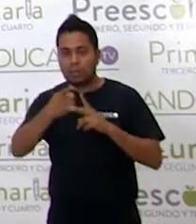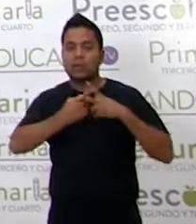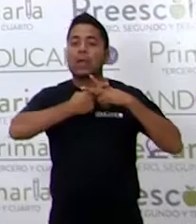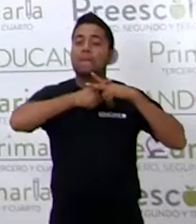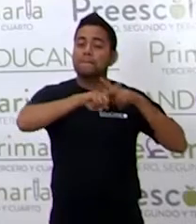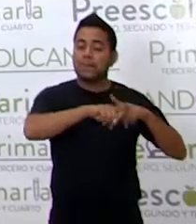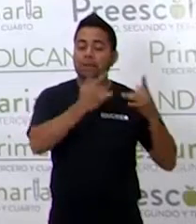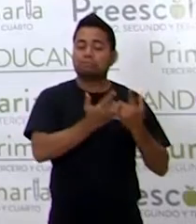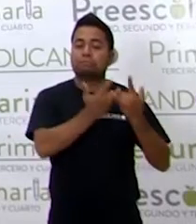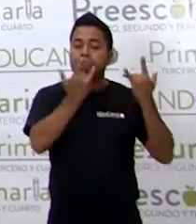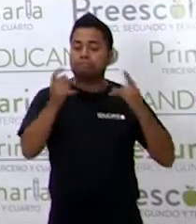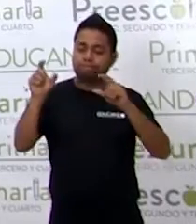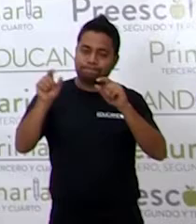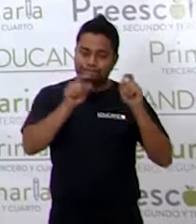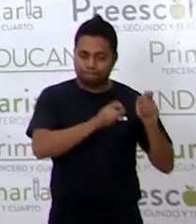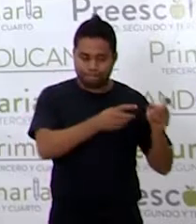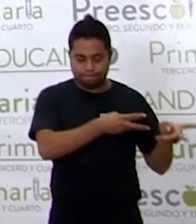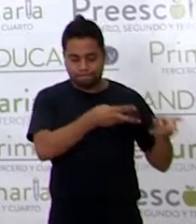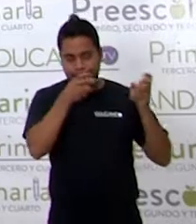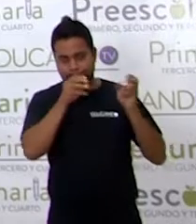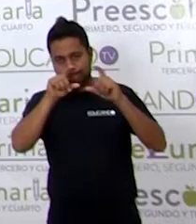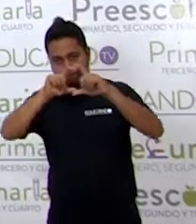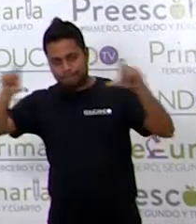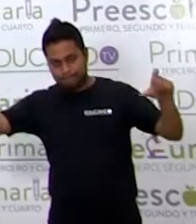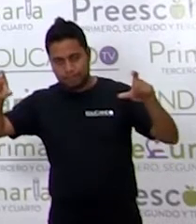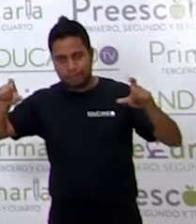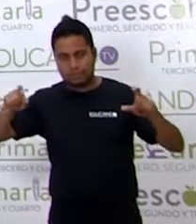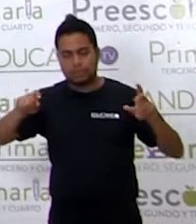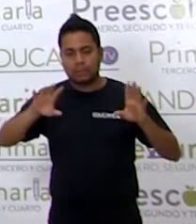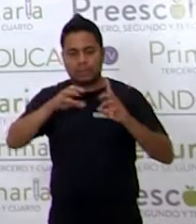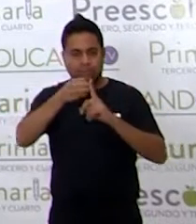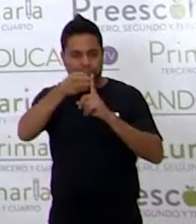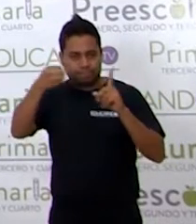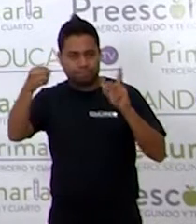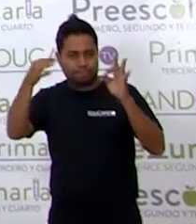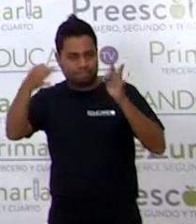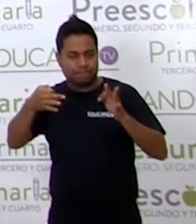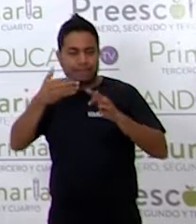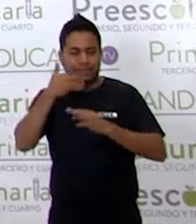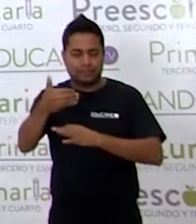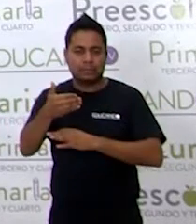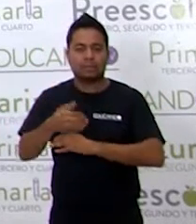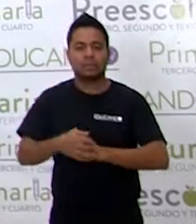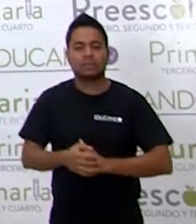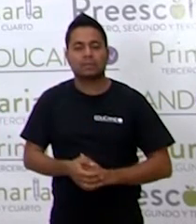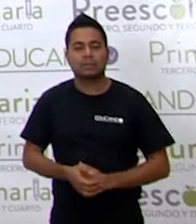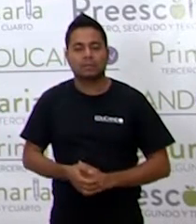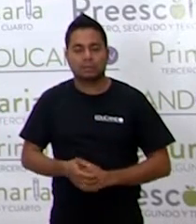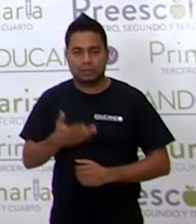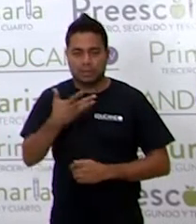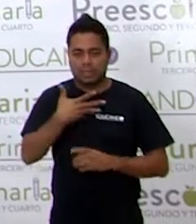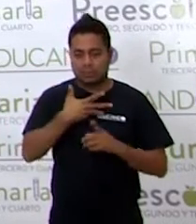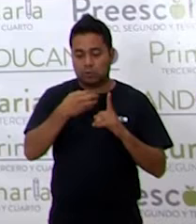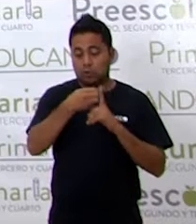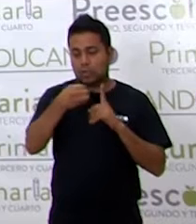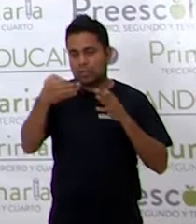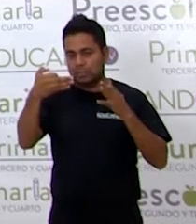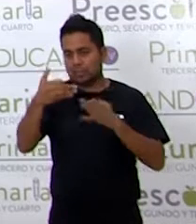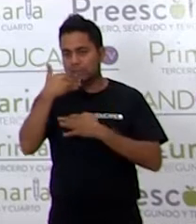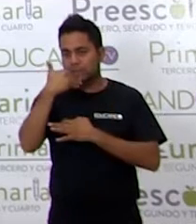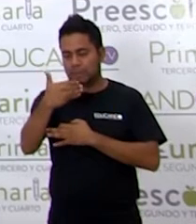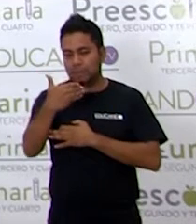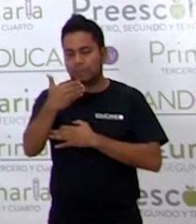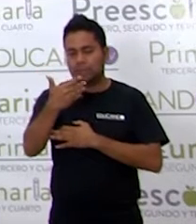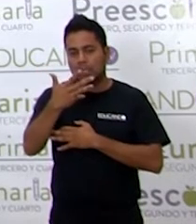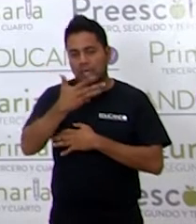Y La hemos Resuelto Tenemos Justo Nuestra oración Nuestra oración